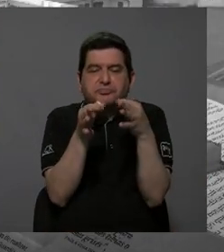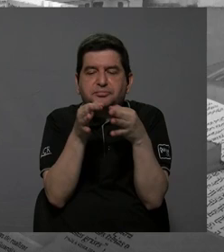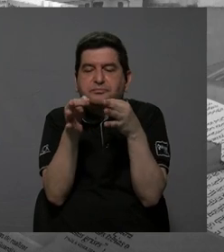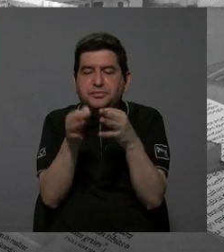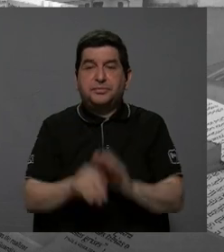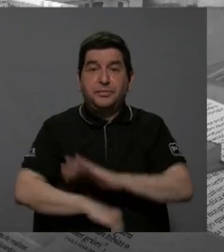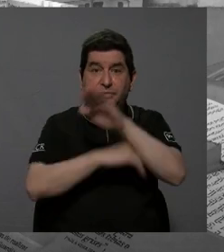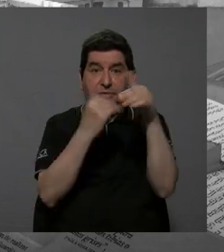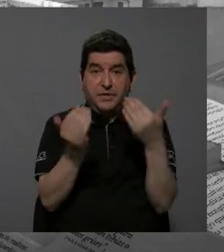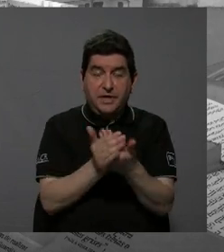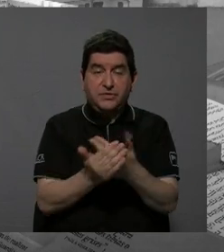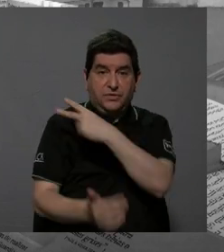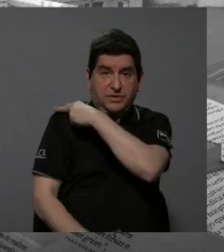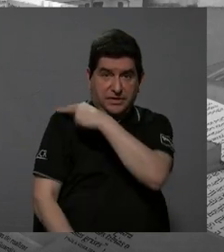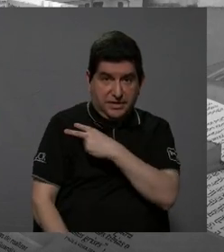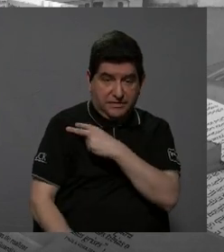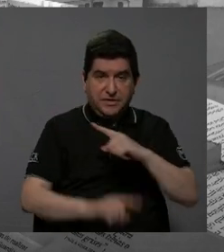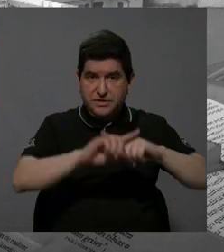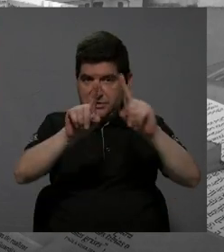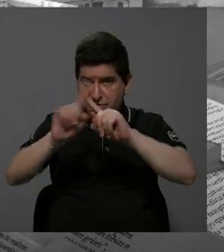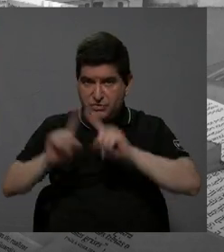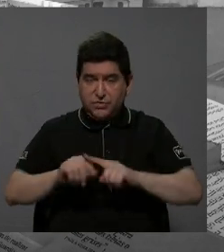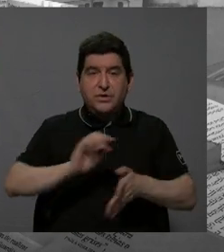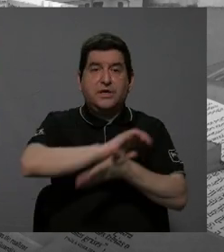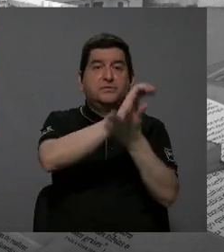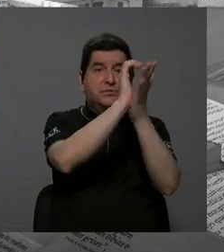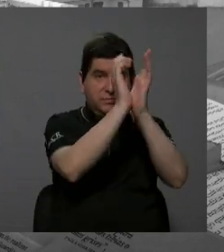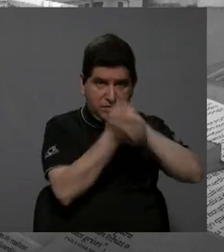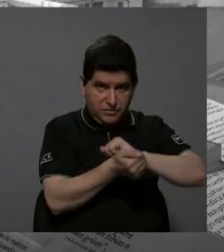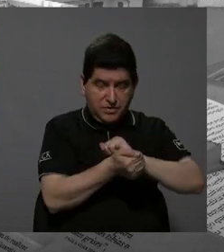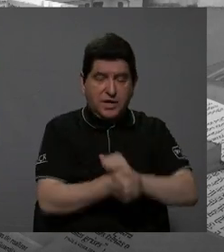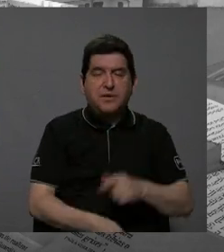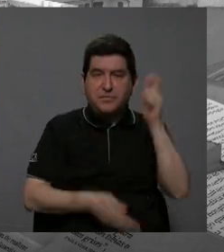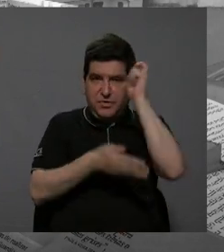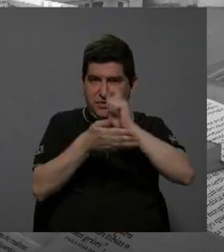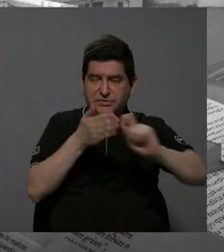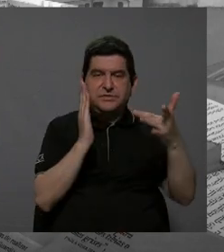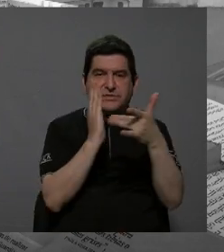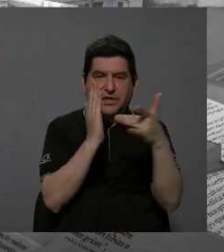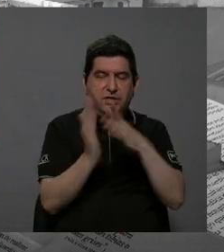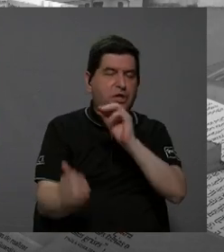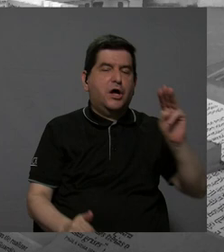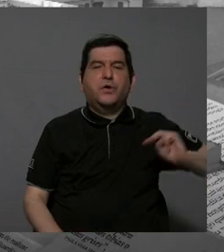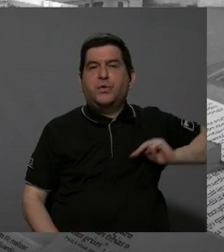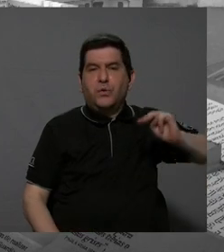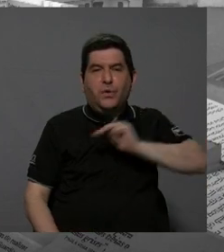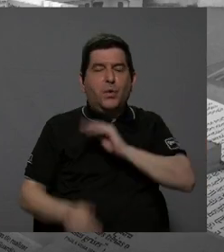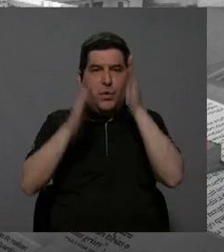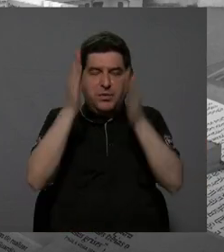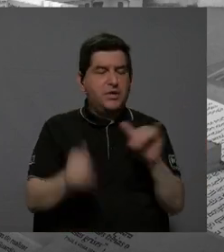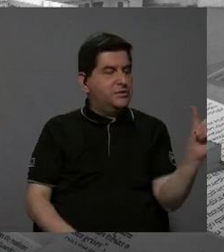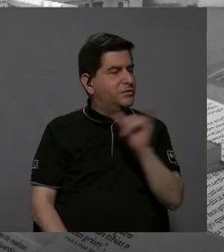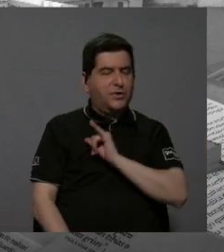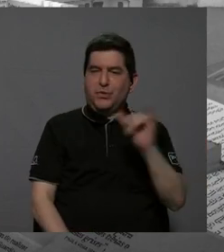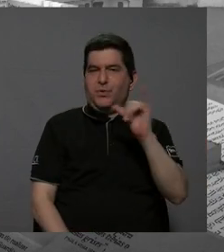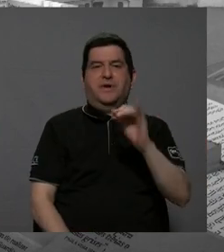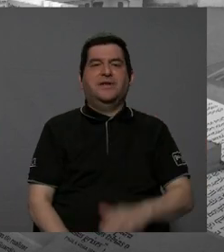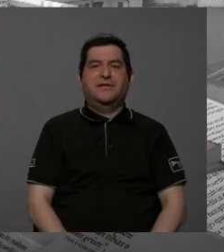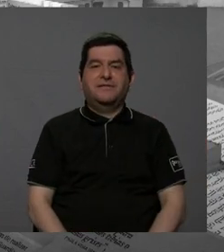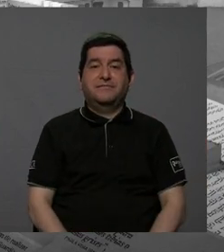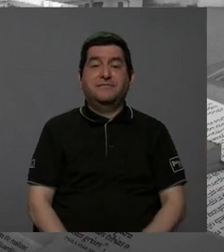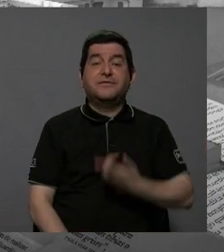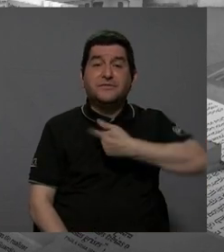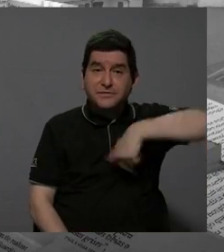y a todas las jerarquías distintas, cuando hay un cambio de secretaria técnica o de ministro, hacemos lo mismo, entonces estamos